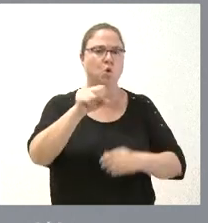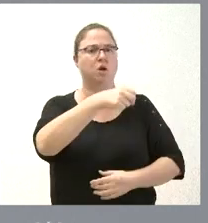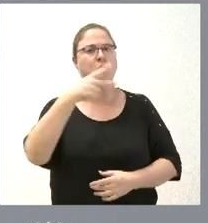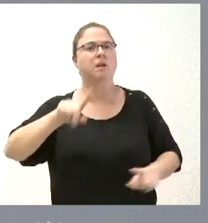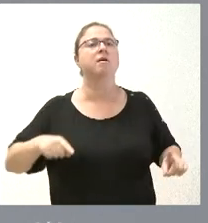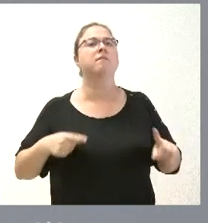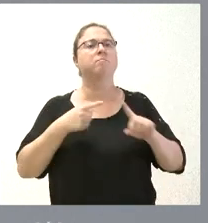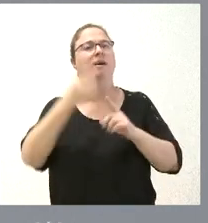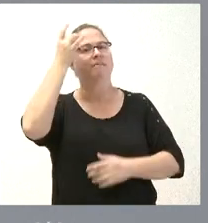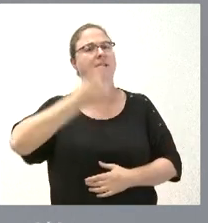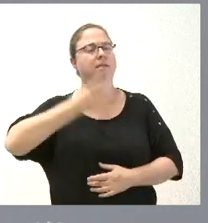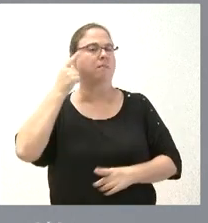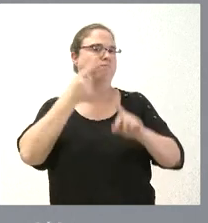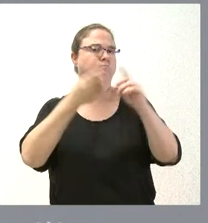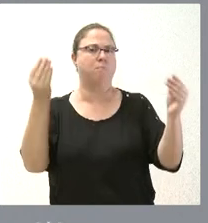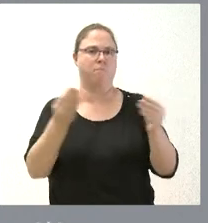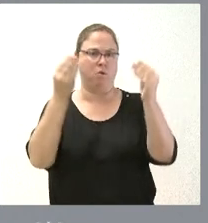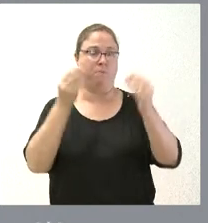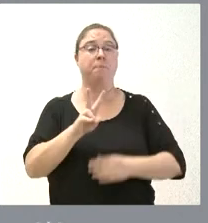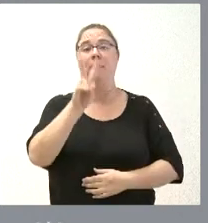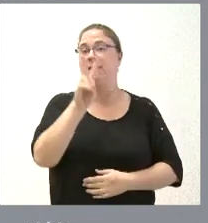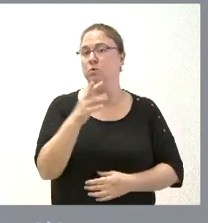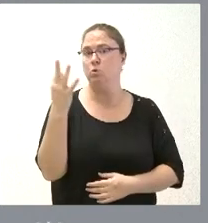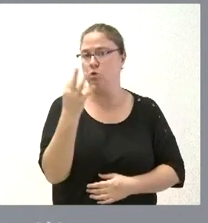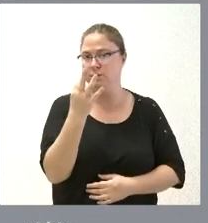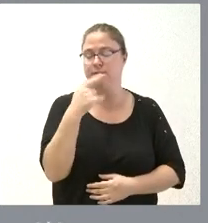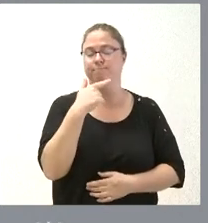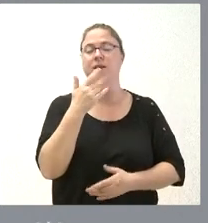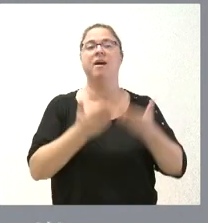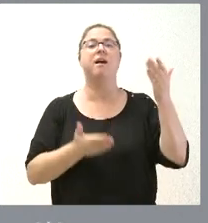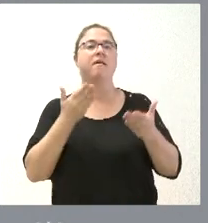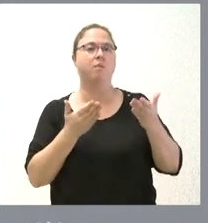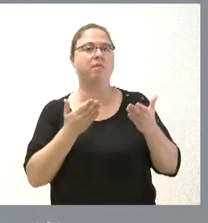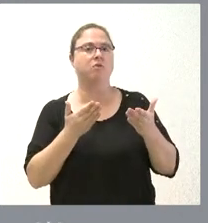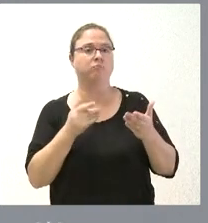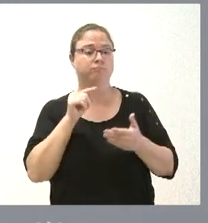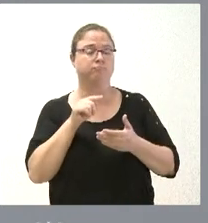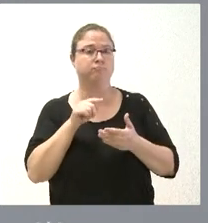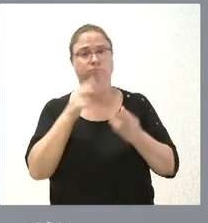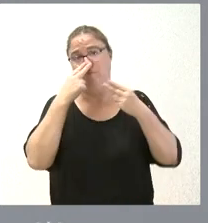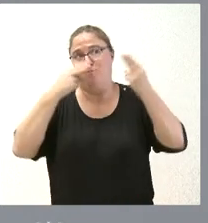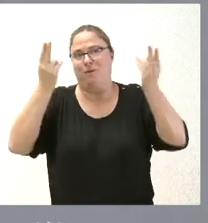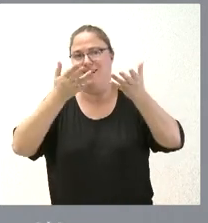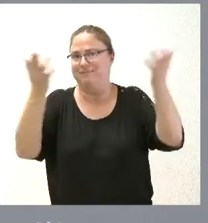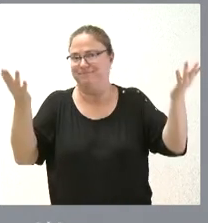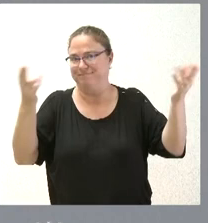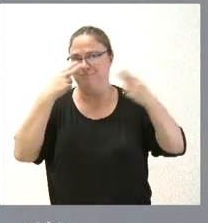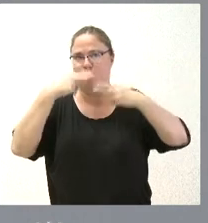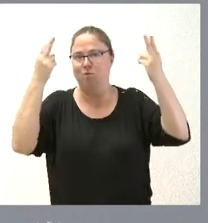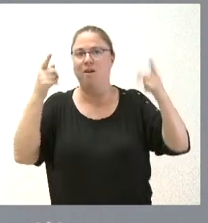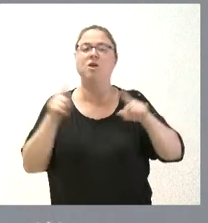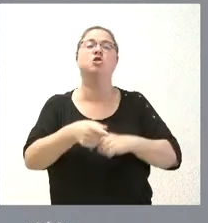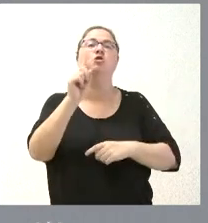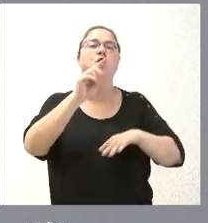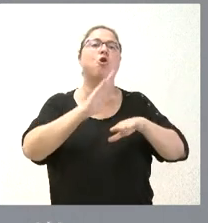plantear iniciativas para mejorar. Y lo segundo que cambia, lógicamente, es que estas evaluaciones son públicas. Y, por tanto, no son solo para